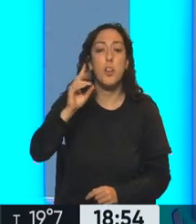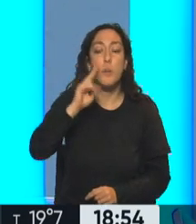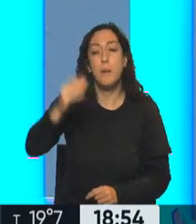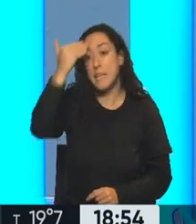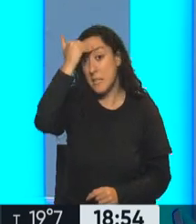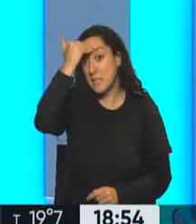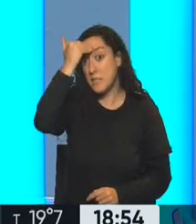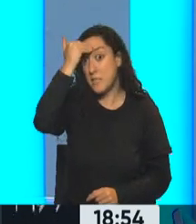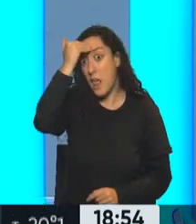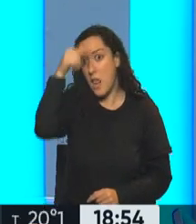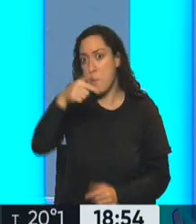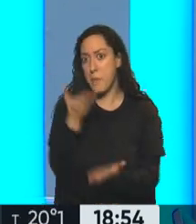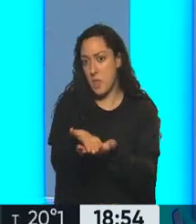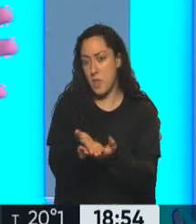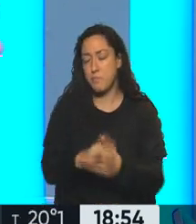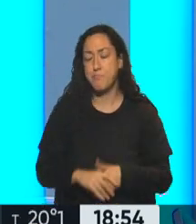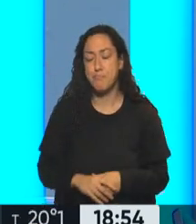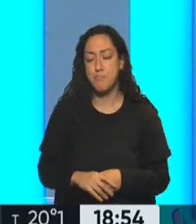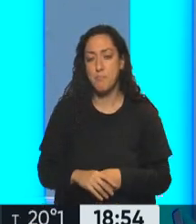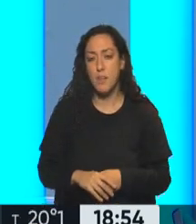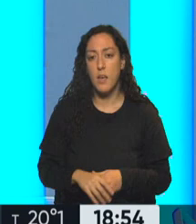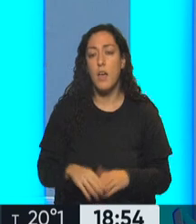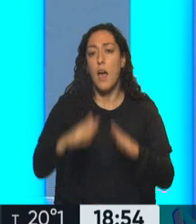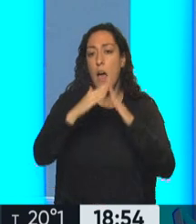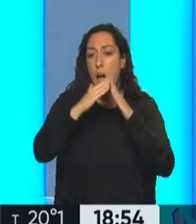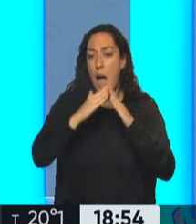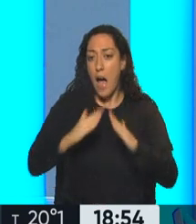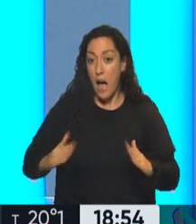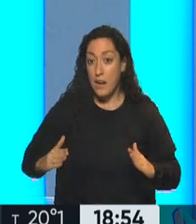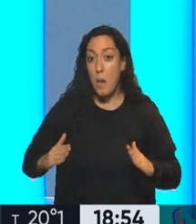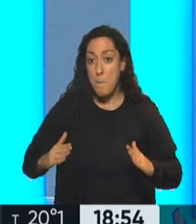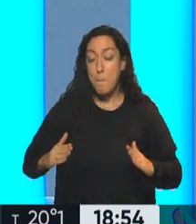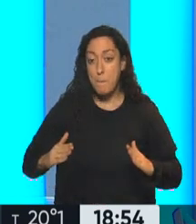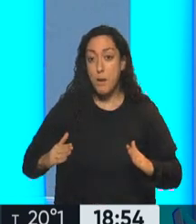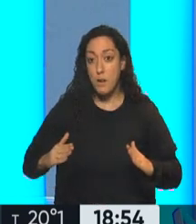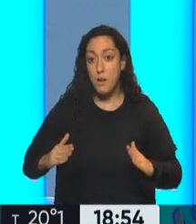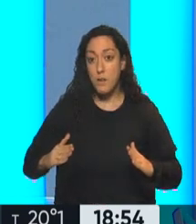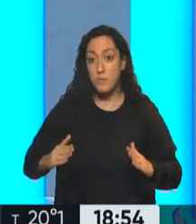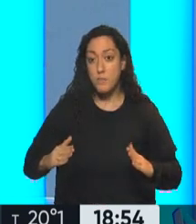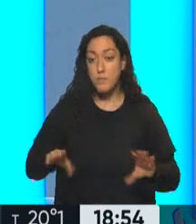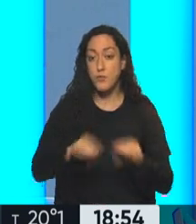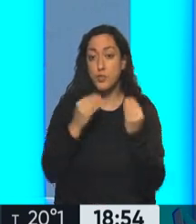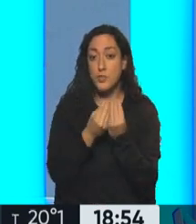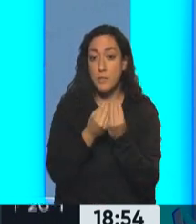Diciembre del 2015. Una campe. Pasaron 17 años.